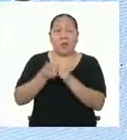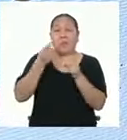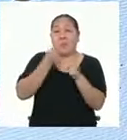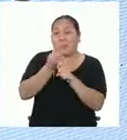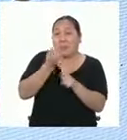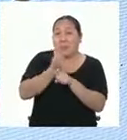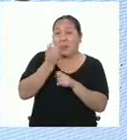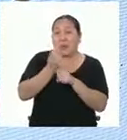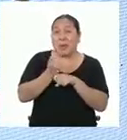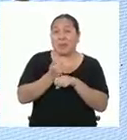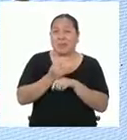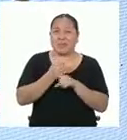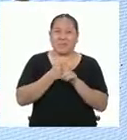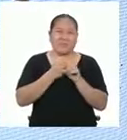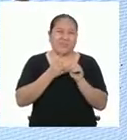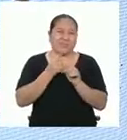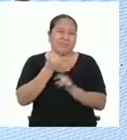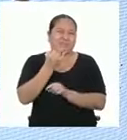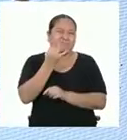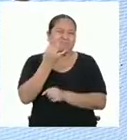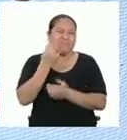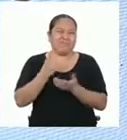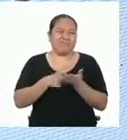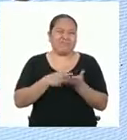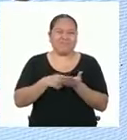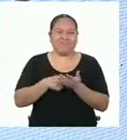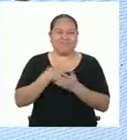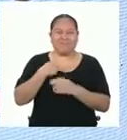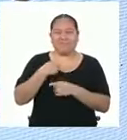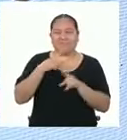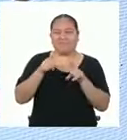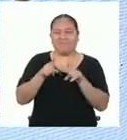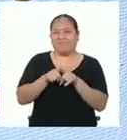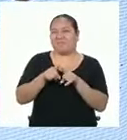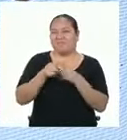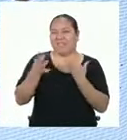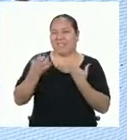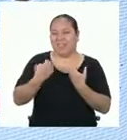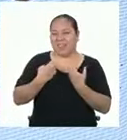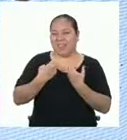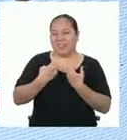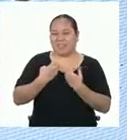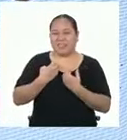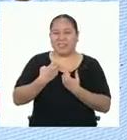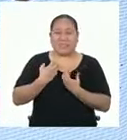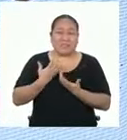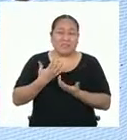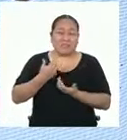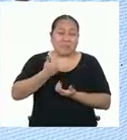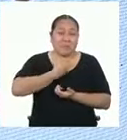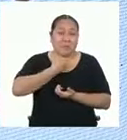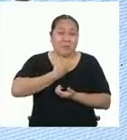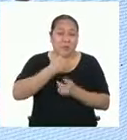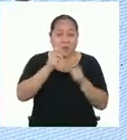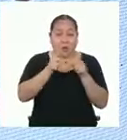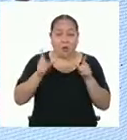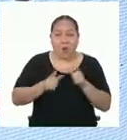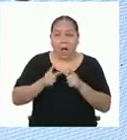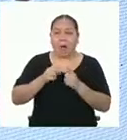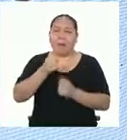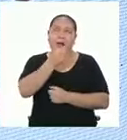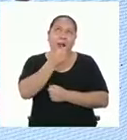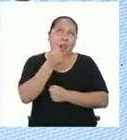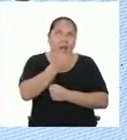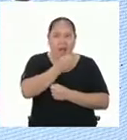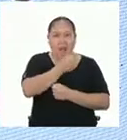bromeamos, pero a veces también quiero poder tener mi propio espacio para rapear y cantar a mis